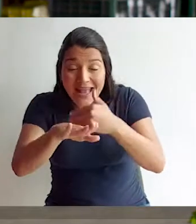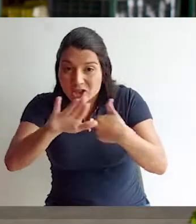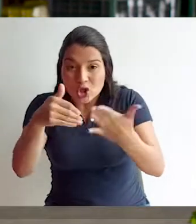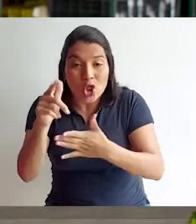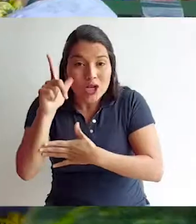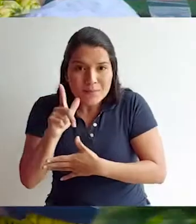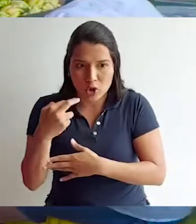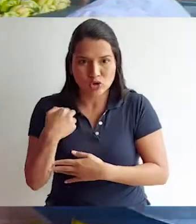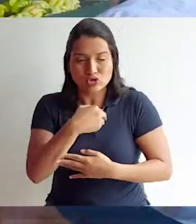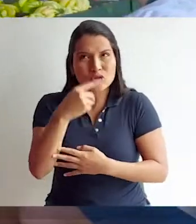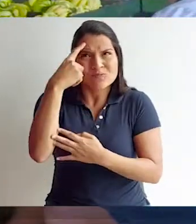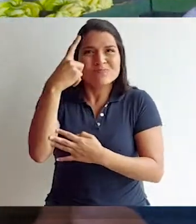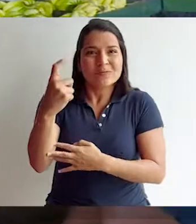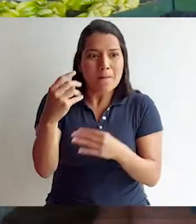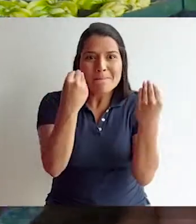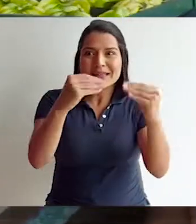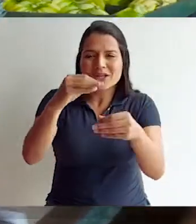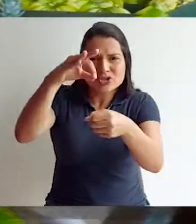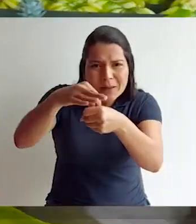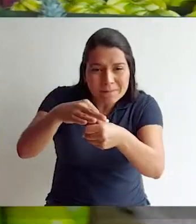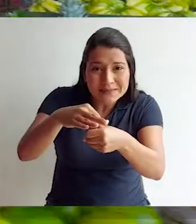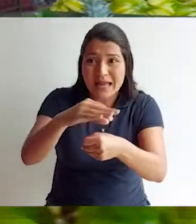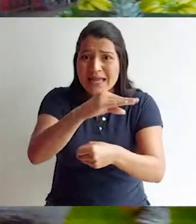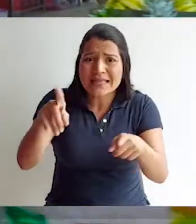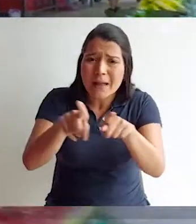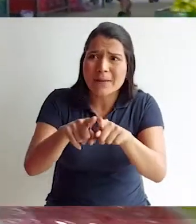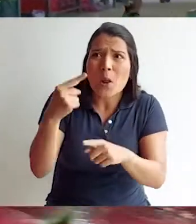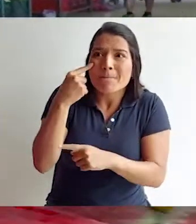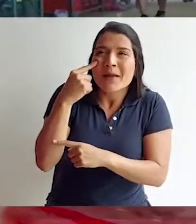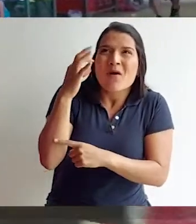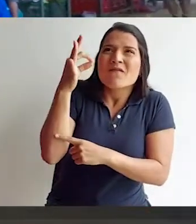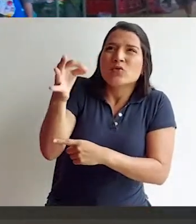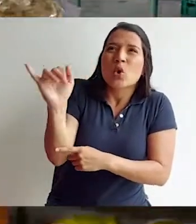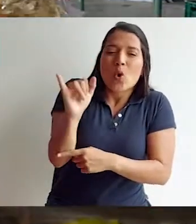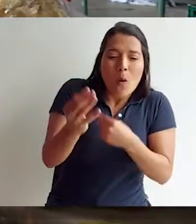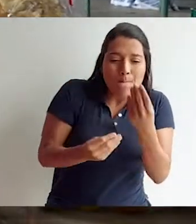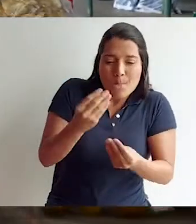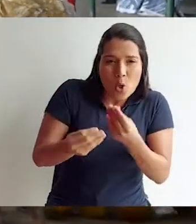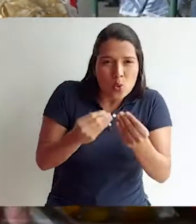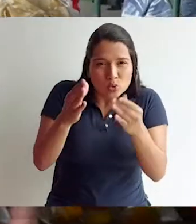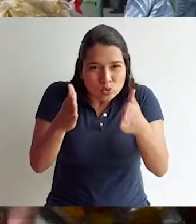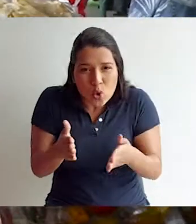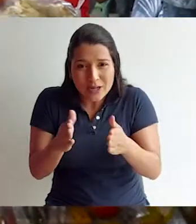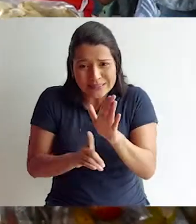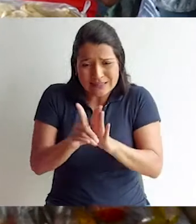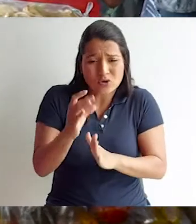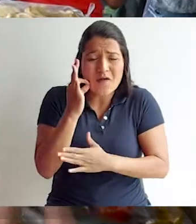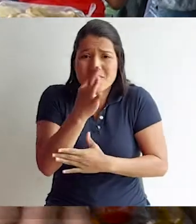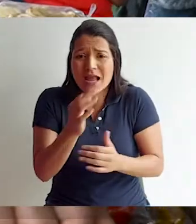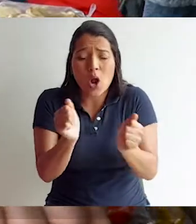surtiendo ferias de agricultores de toda la provincia. Nosotros nos vemos ya vendiendo semillas y nos vemos como